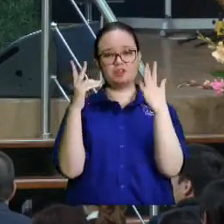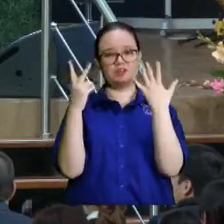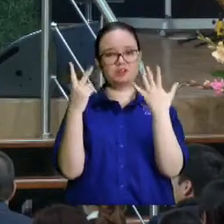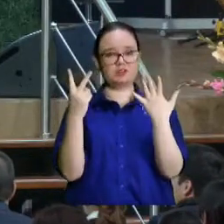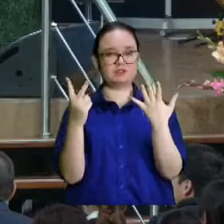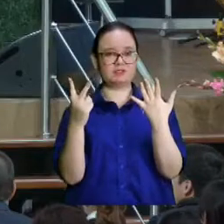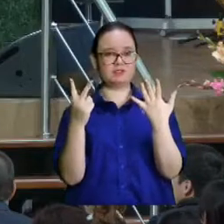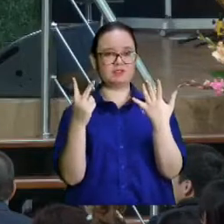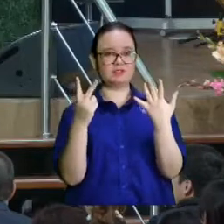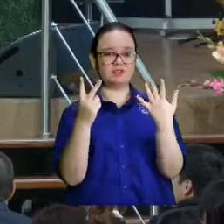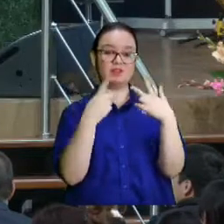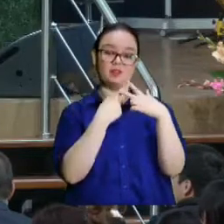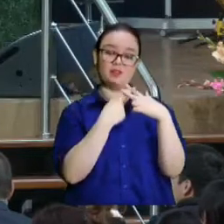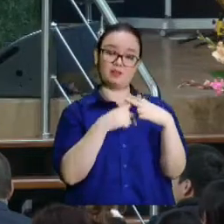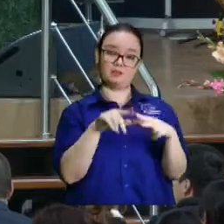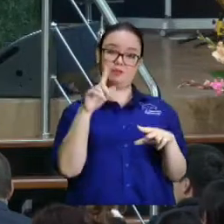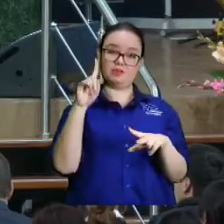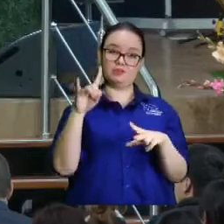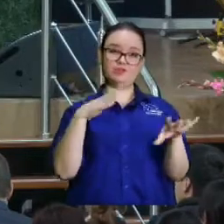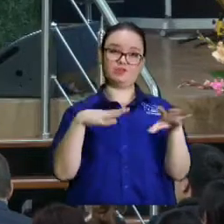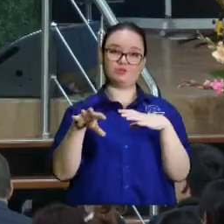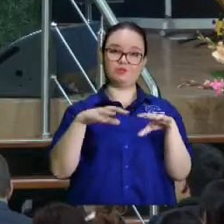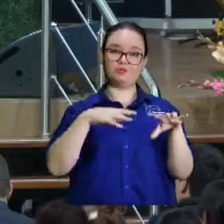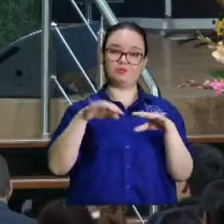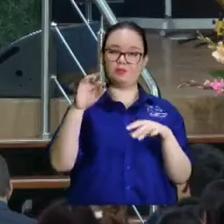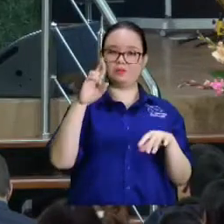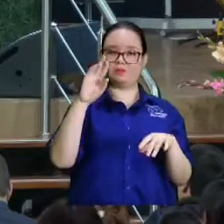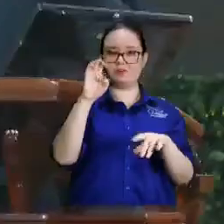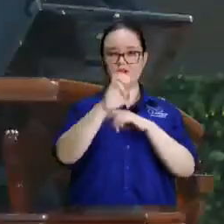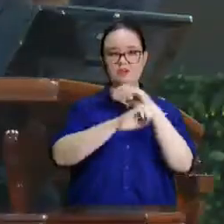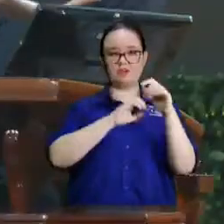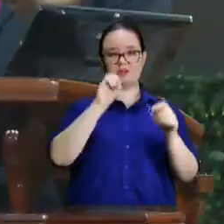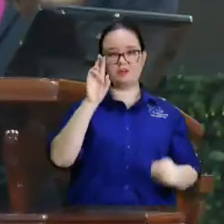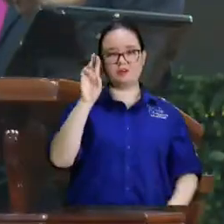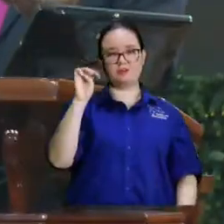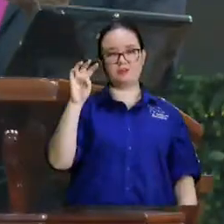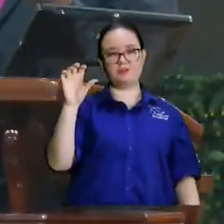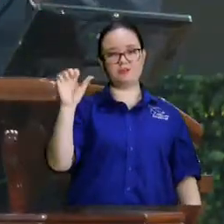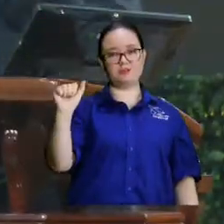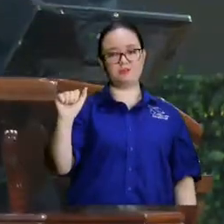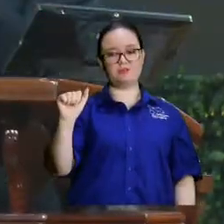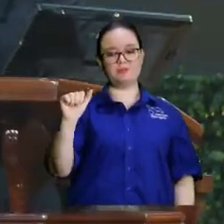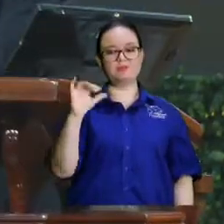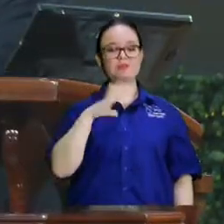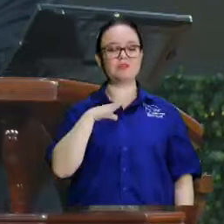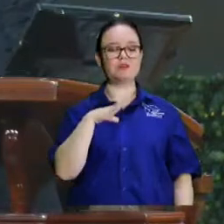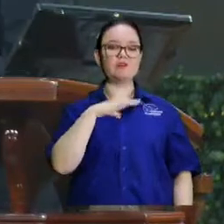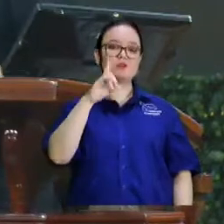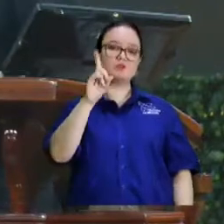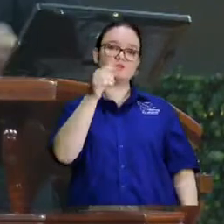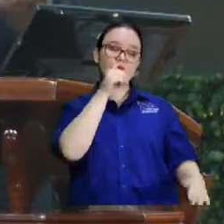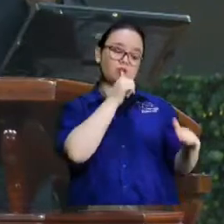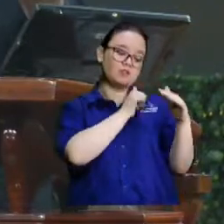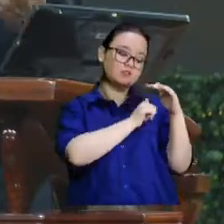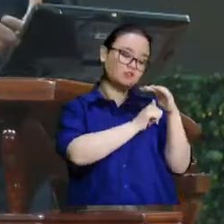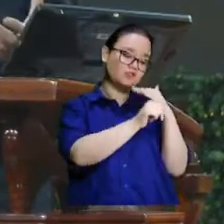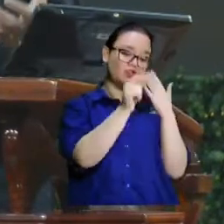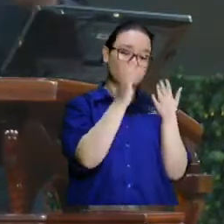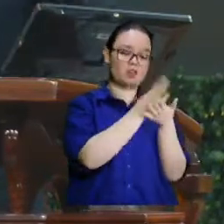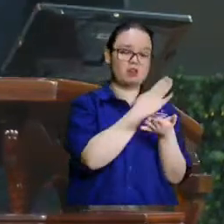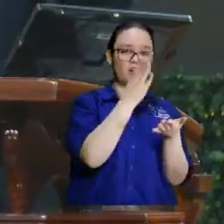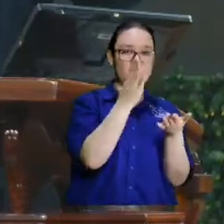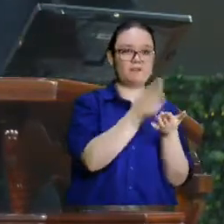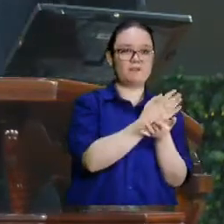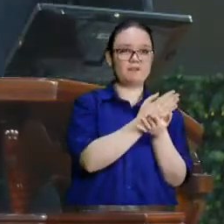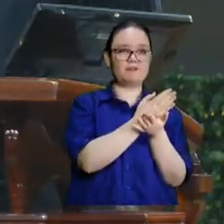movimiento llamado de la Reforma. Y por eso en 1517 la iglesia imperial tuvo escondida la Biblia para que nadie la